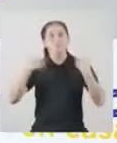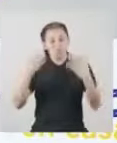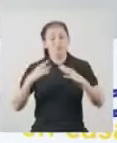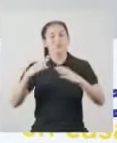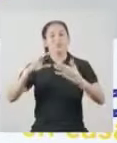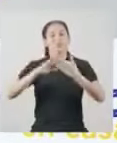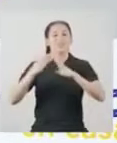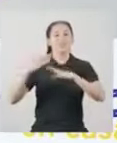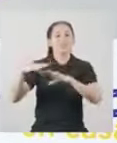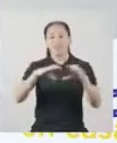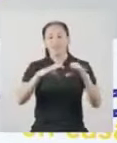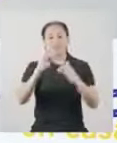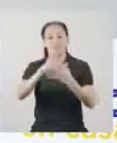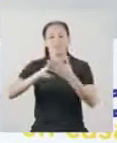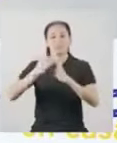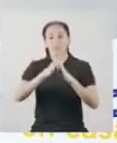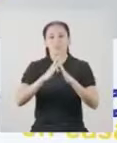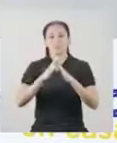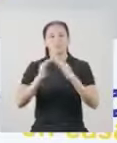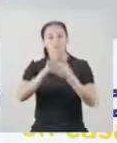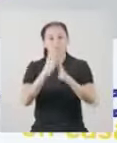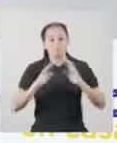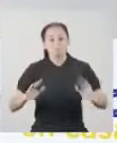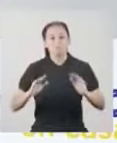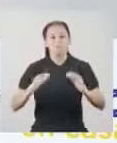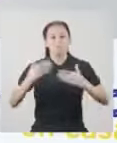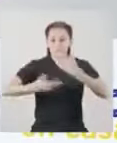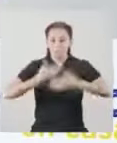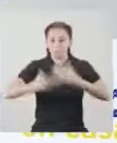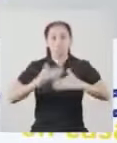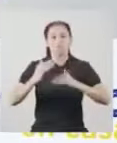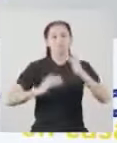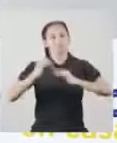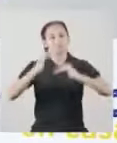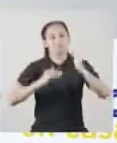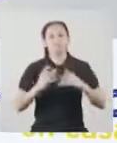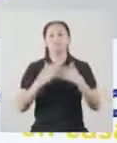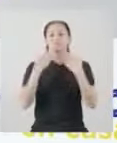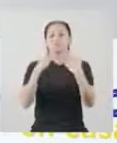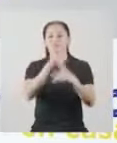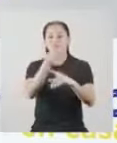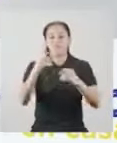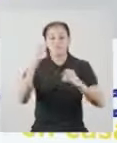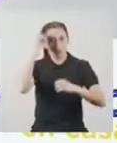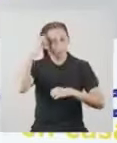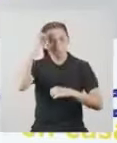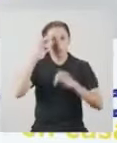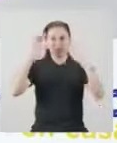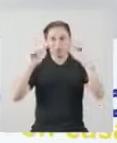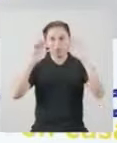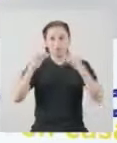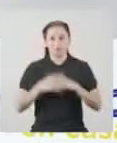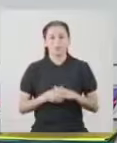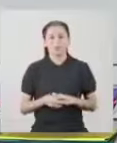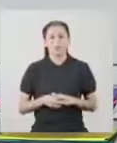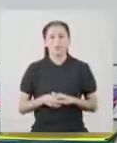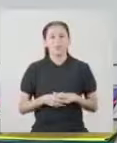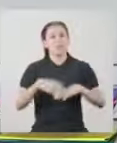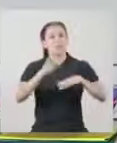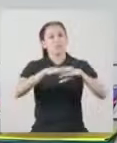funcionar como una comunidad empática, feliz y productiva Gracias por aclararnos su punto de vista Nos vemos